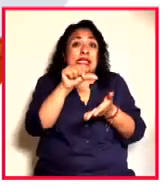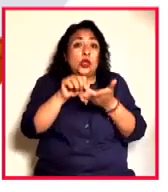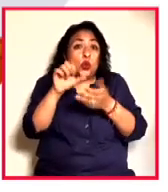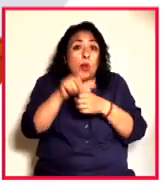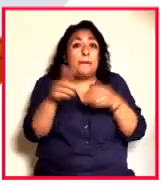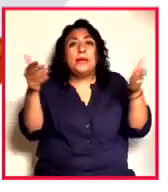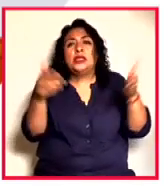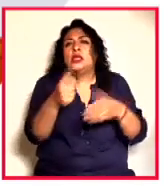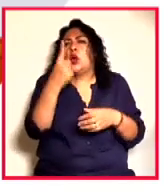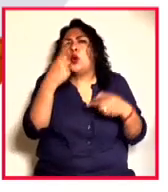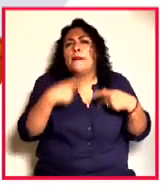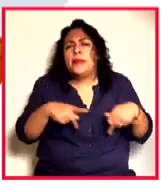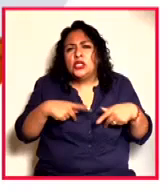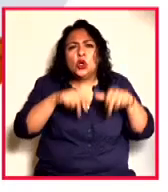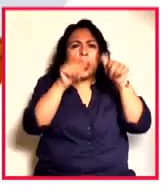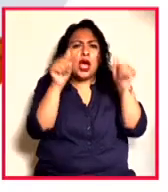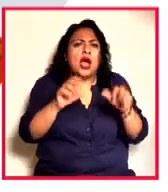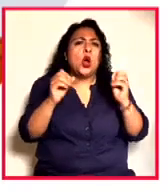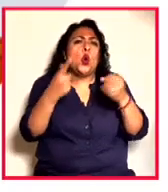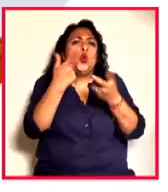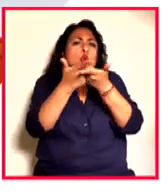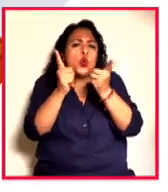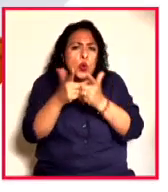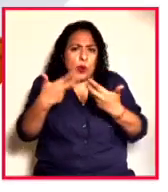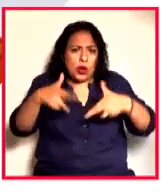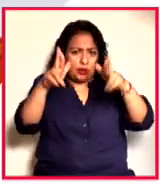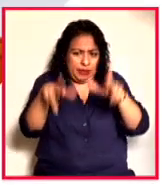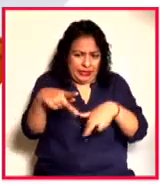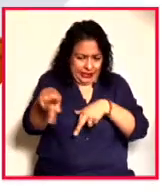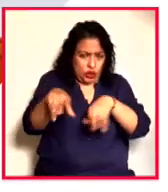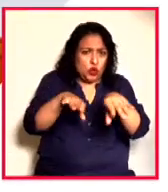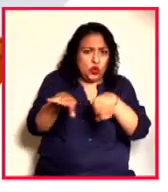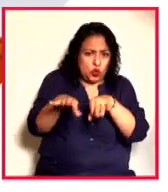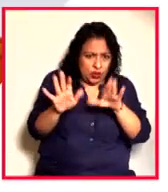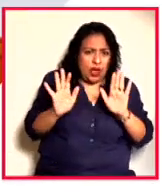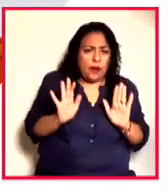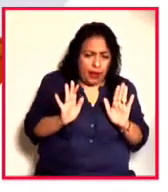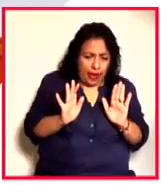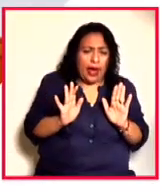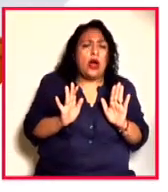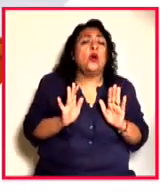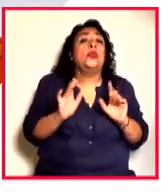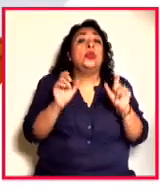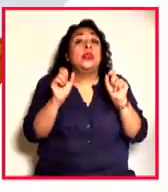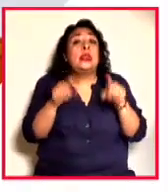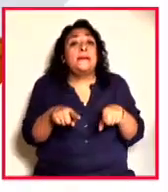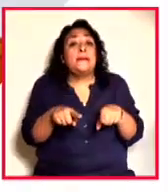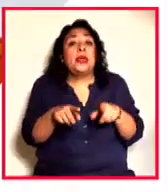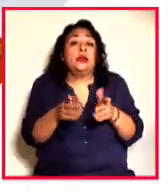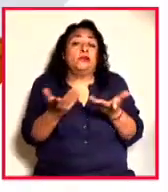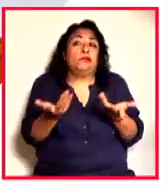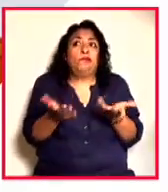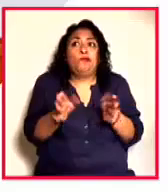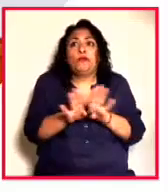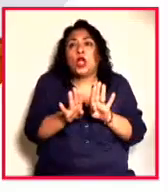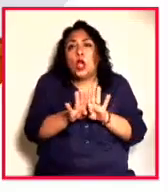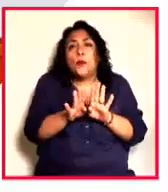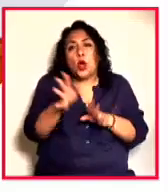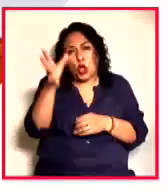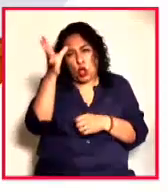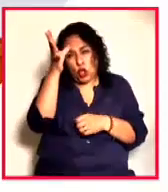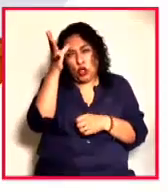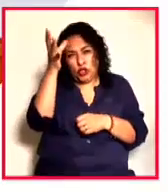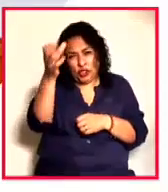un grupo que sea representativo de su trabajo y del concepto